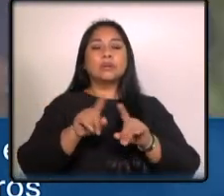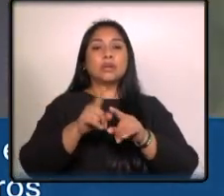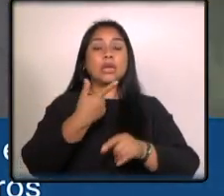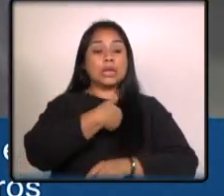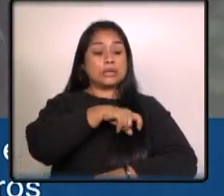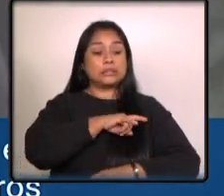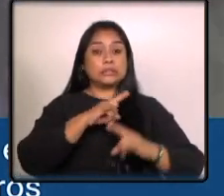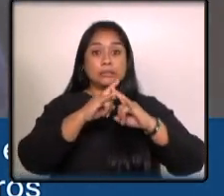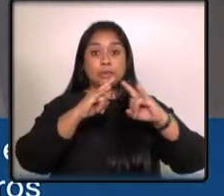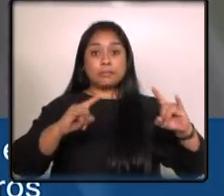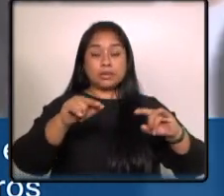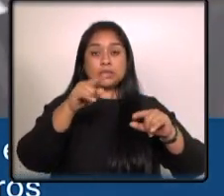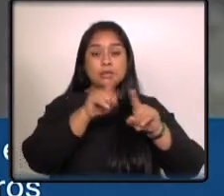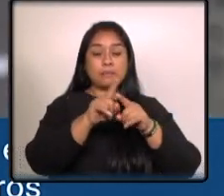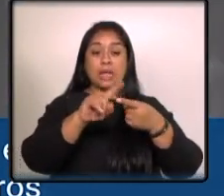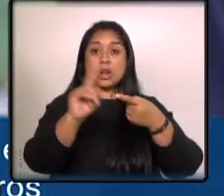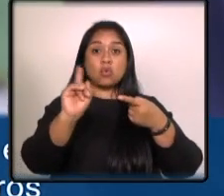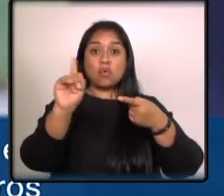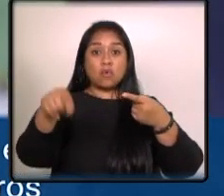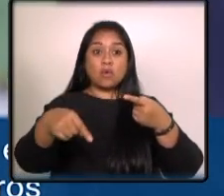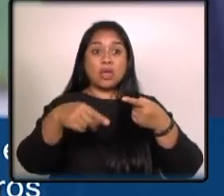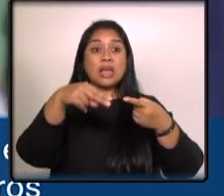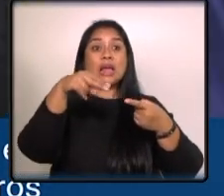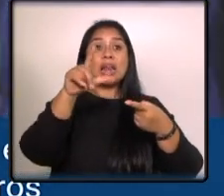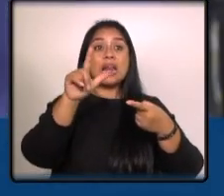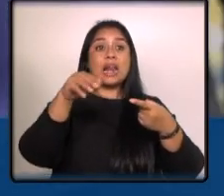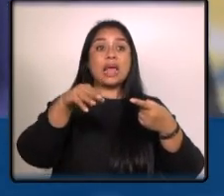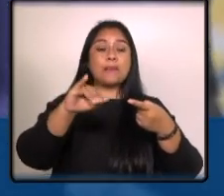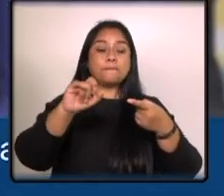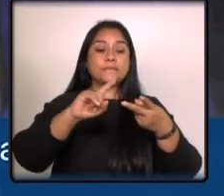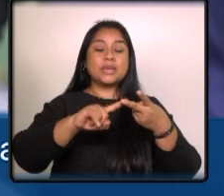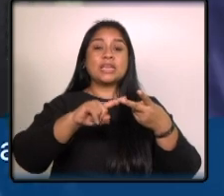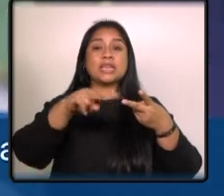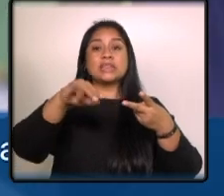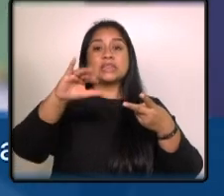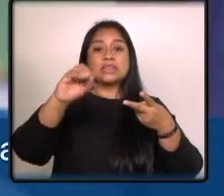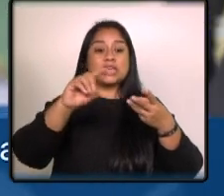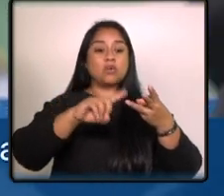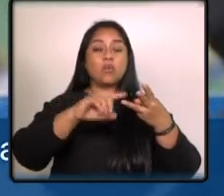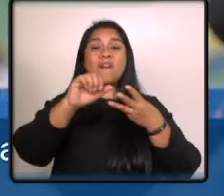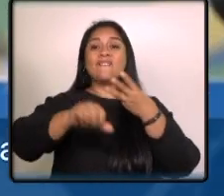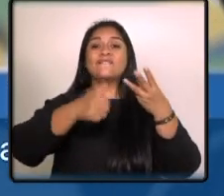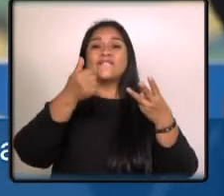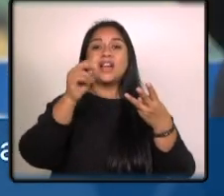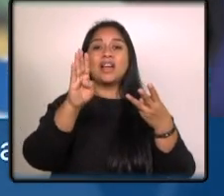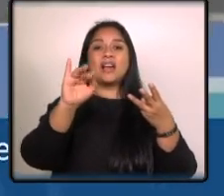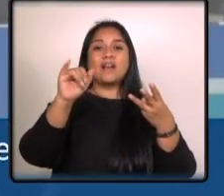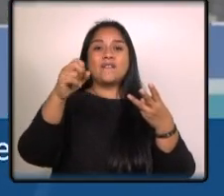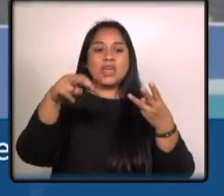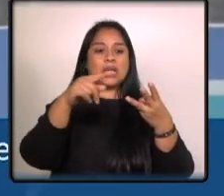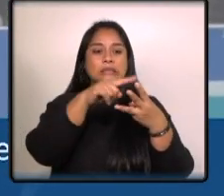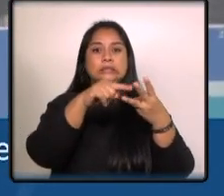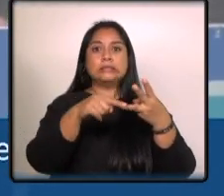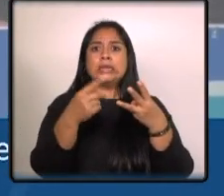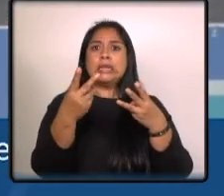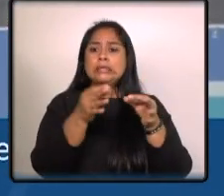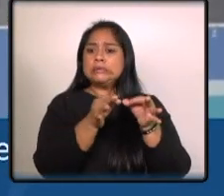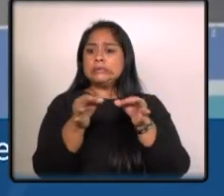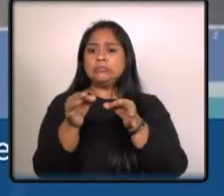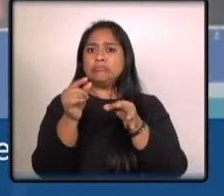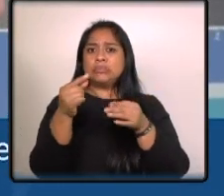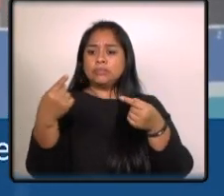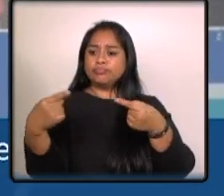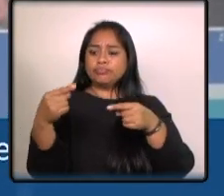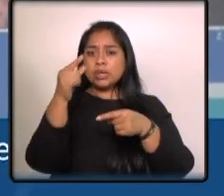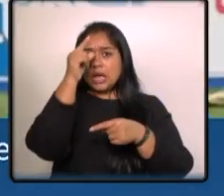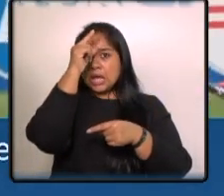ausentes en el entrenamiento de hoy fueron la minyamal Nico Williams y Fabian Ruiz esto a tres días para el duelo ante los